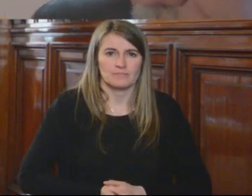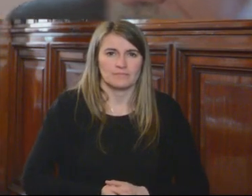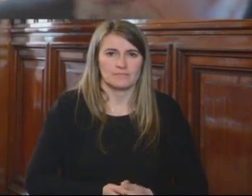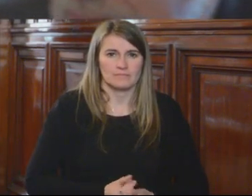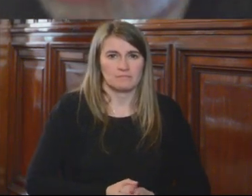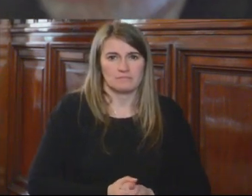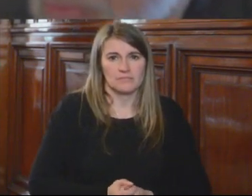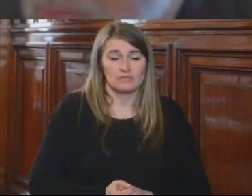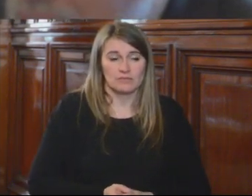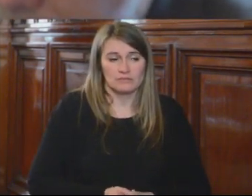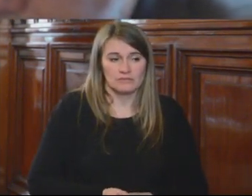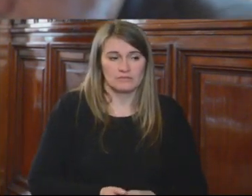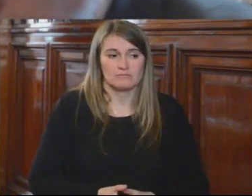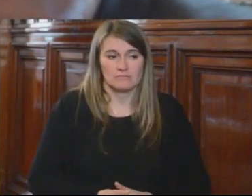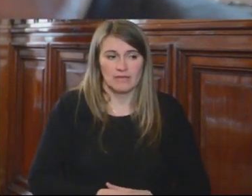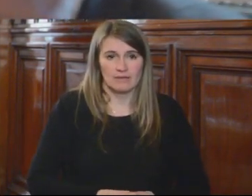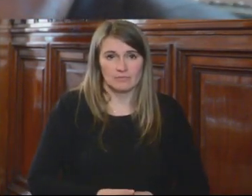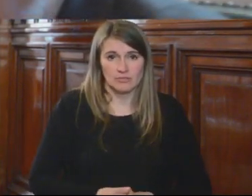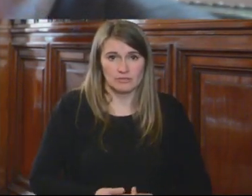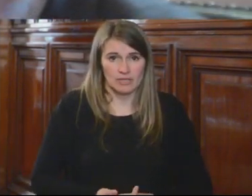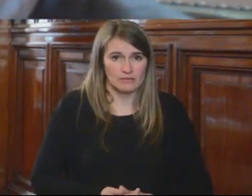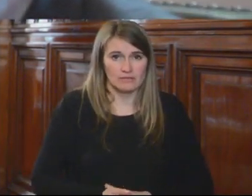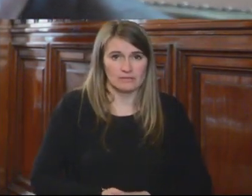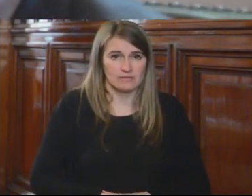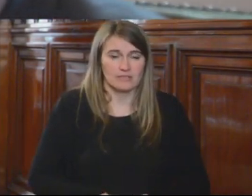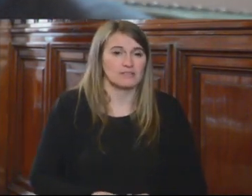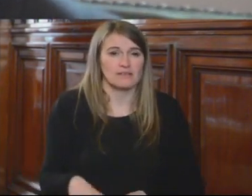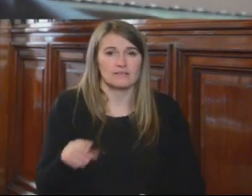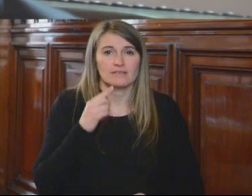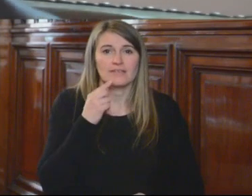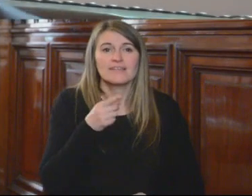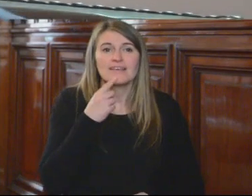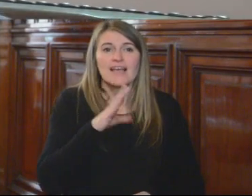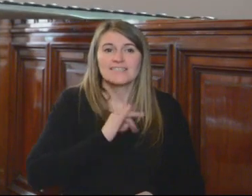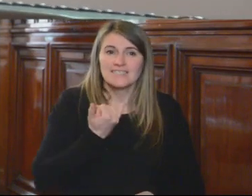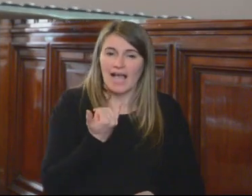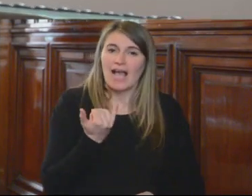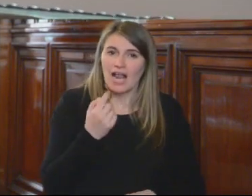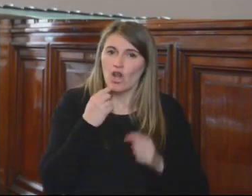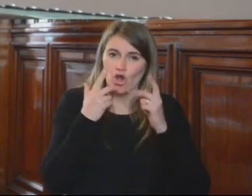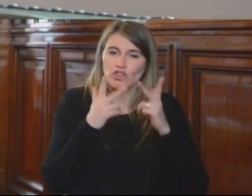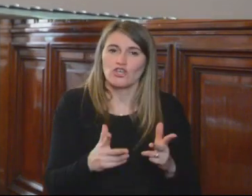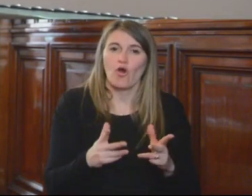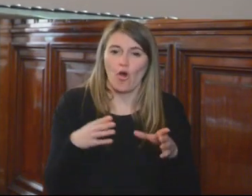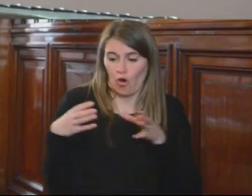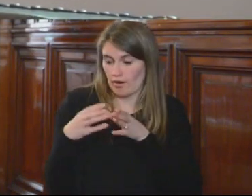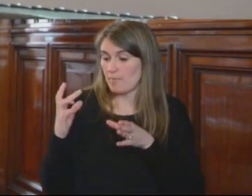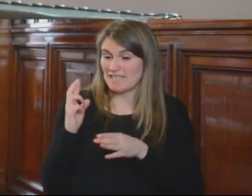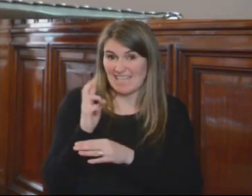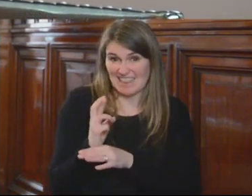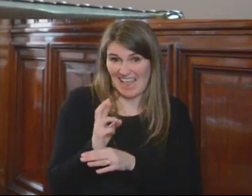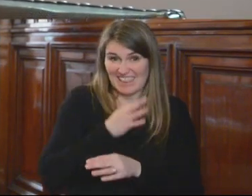Gracias, comisionado Banuqui. Sí, como ya lo destacaba el propio comisionado relator,